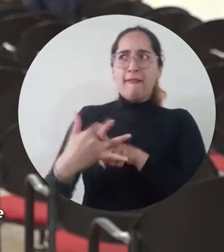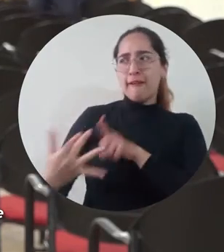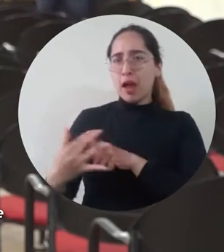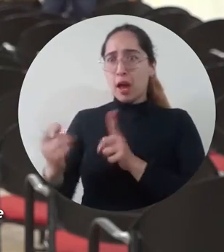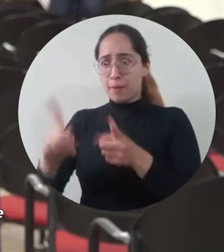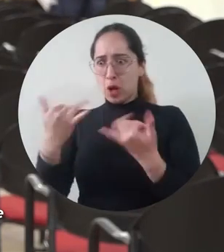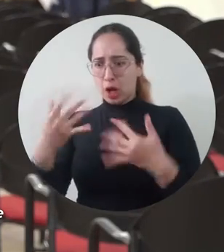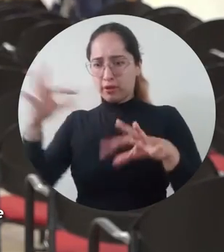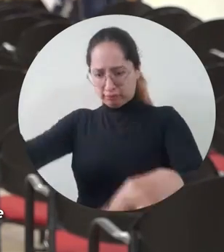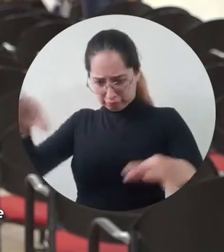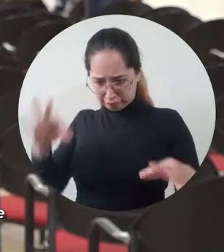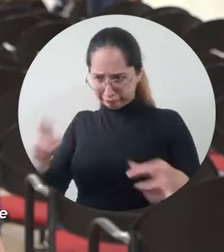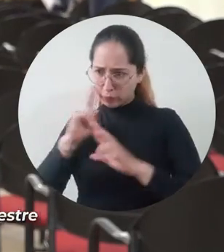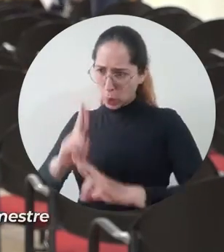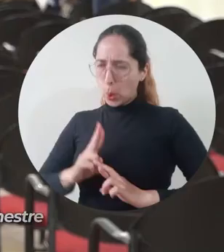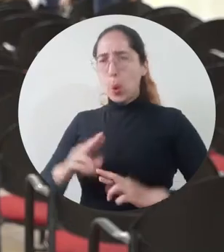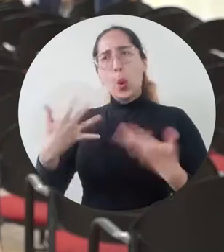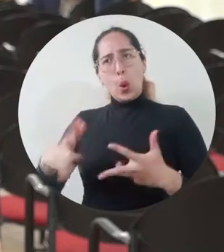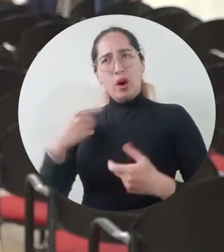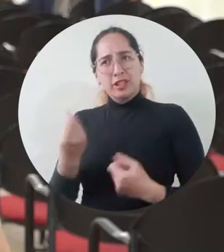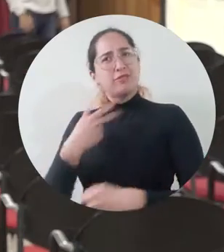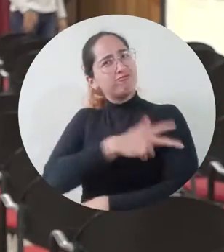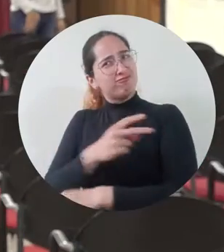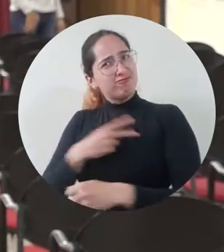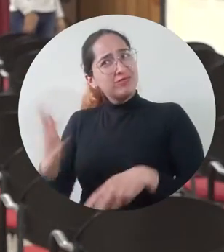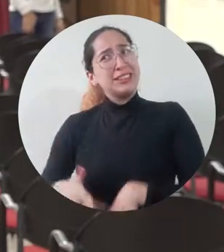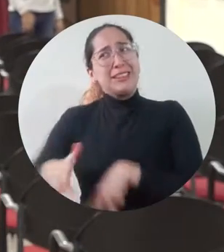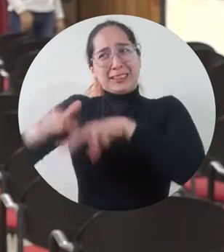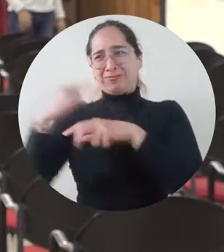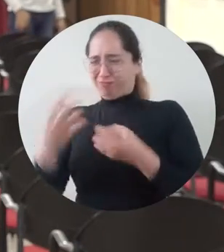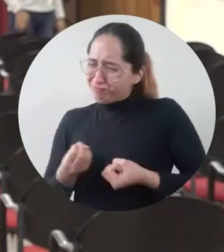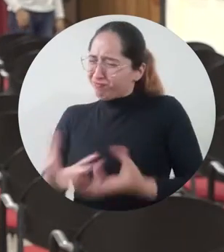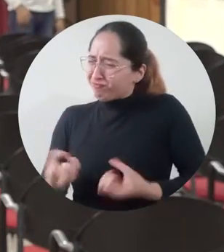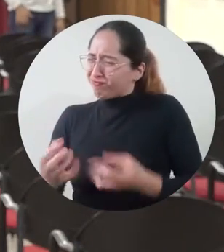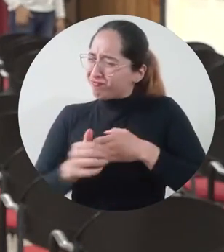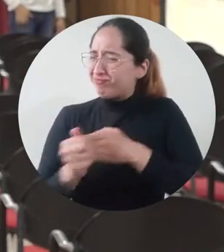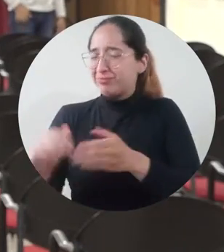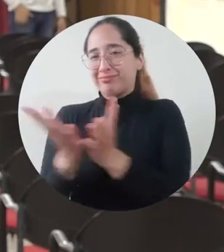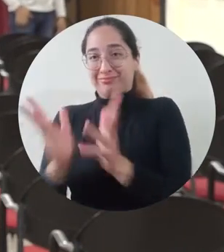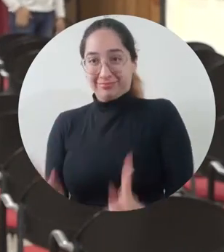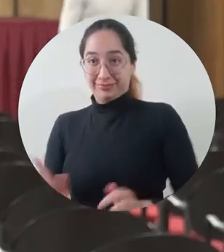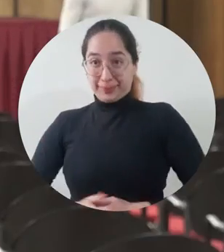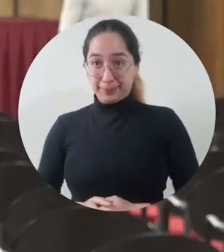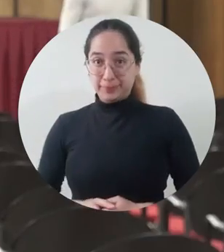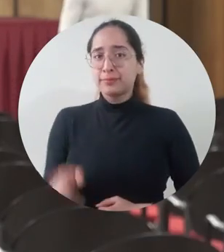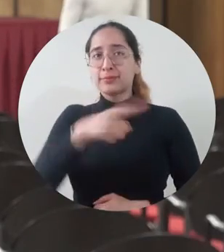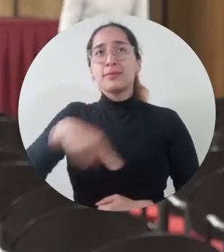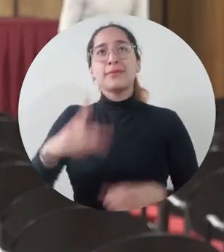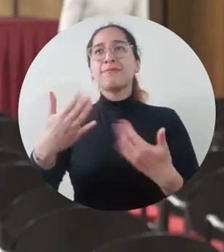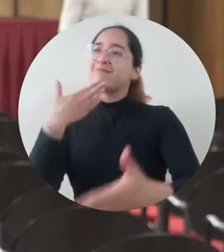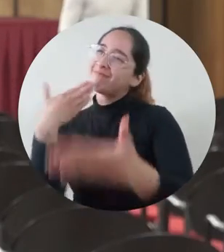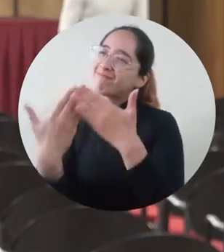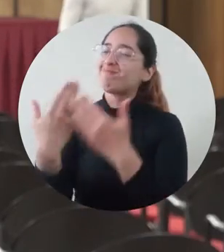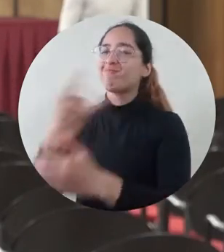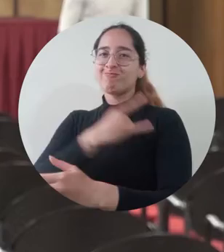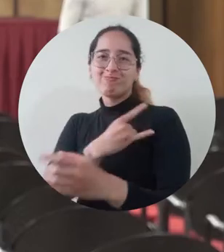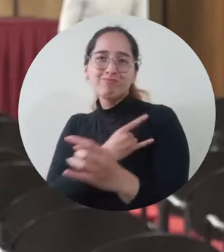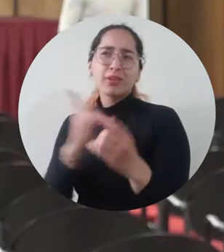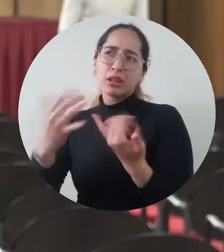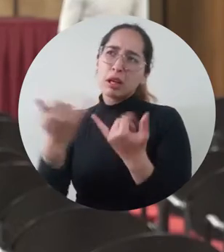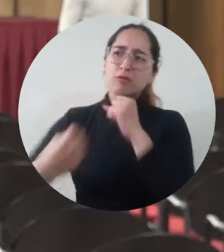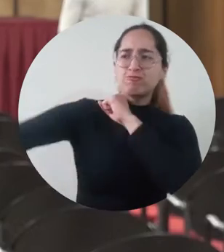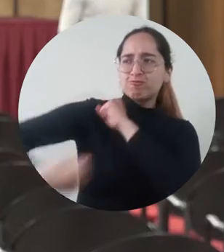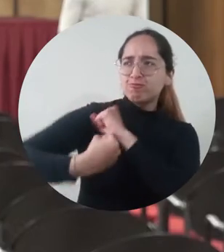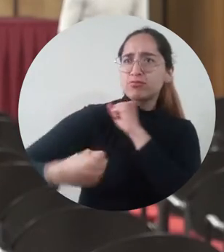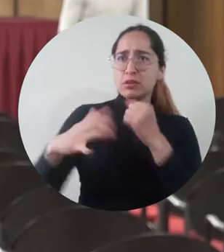me incentiva a como monitor a poder dar más a mis estudiantes. Me gustaría agradecer a la universidad por este gesto que me ha servido con mucho apoyo, me ha abierto